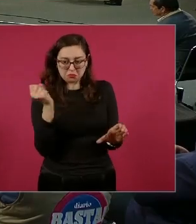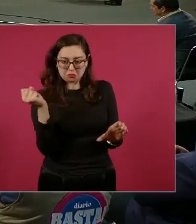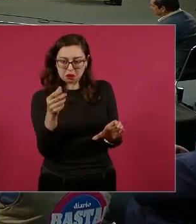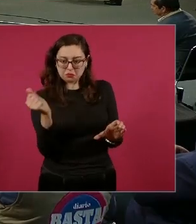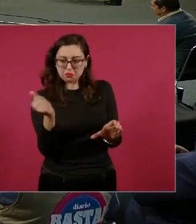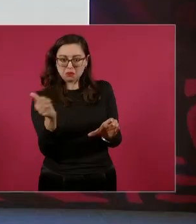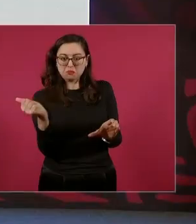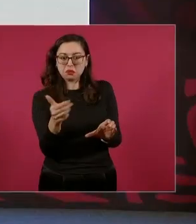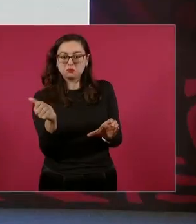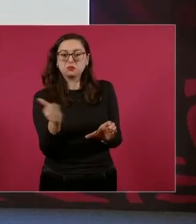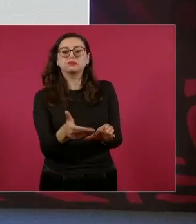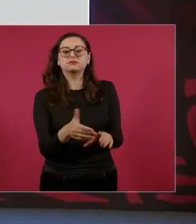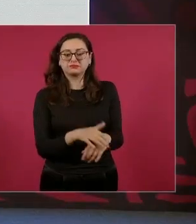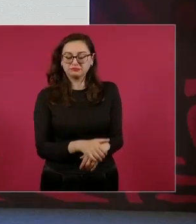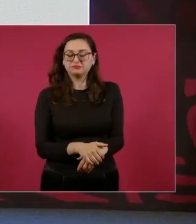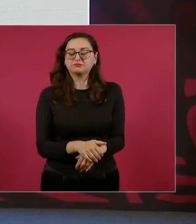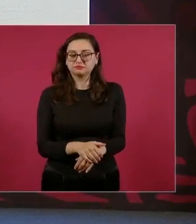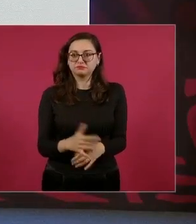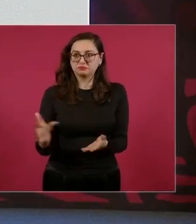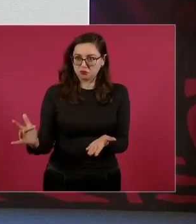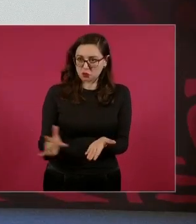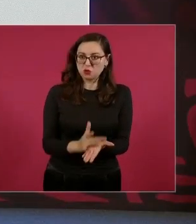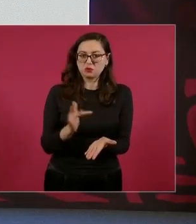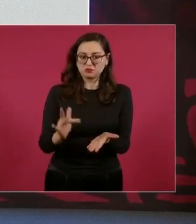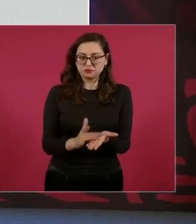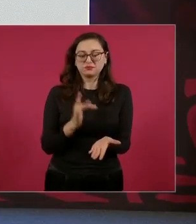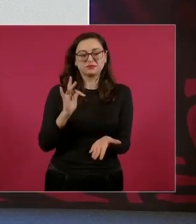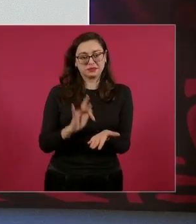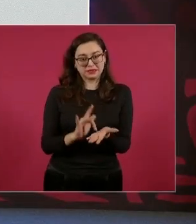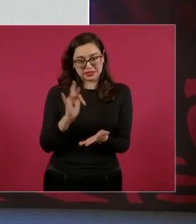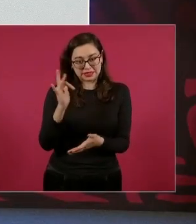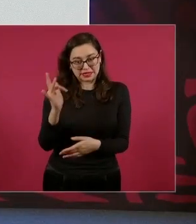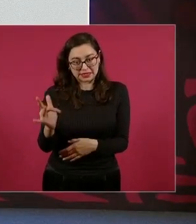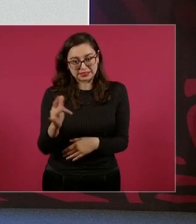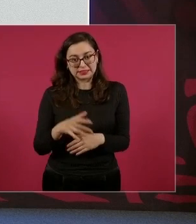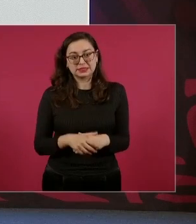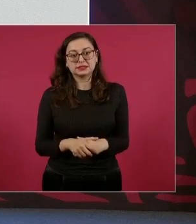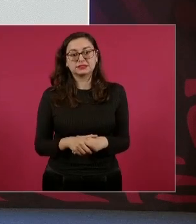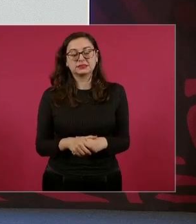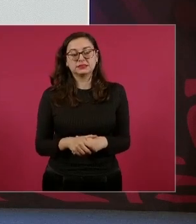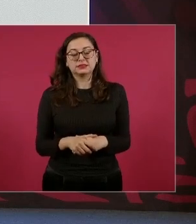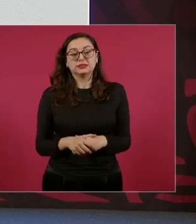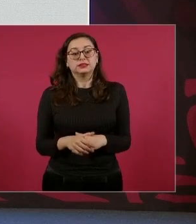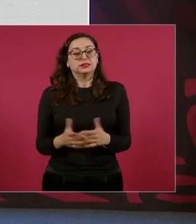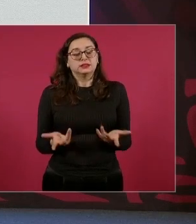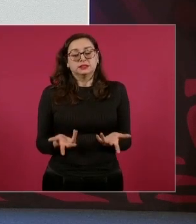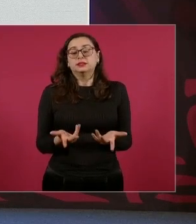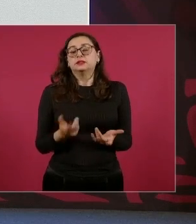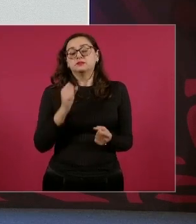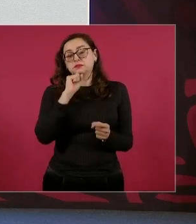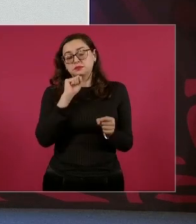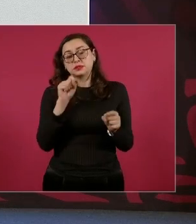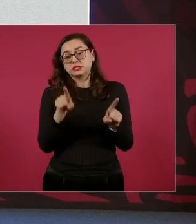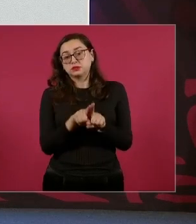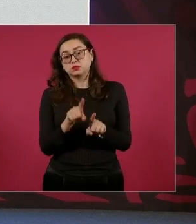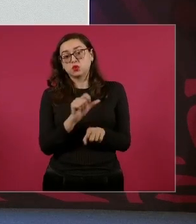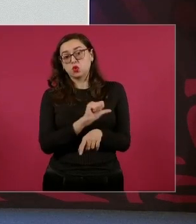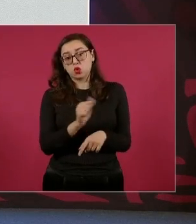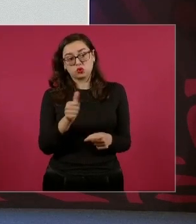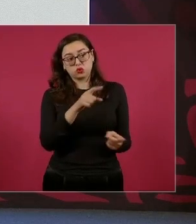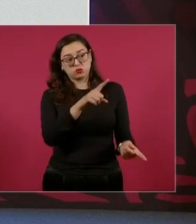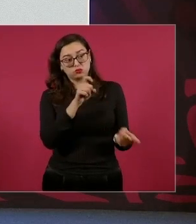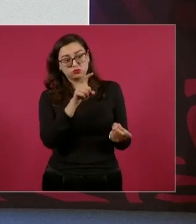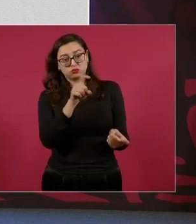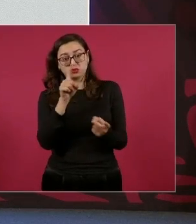Y estos son otros ingresos. De todas maneras, tenemos hasta